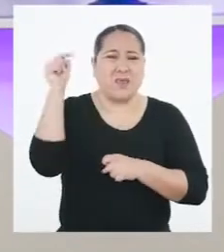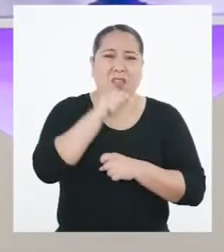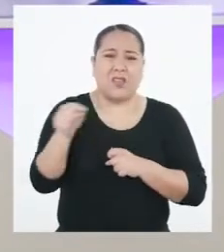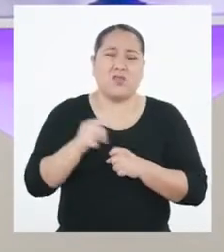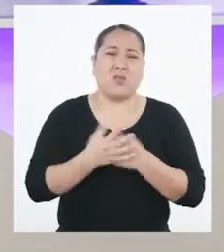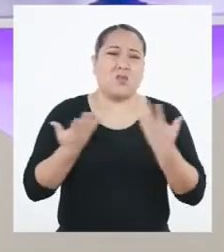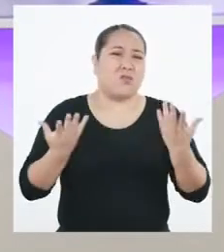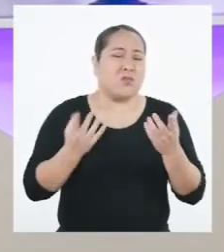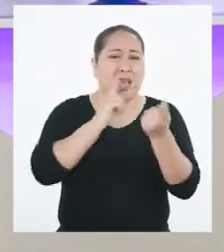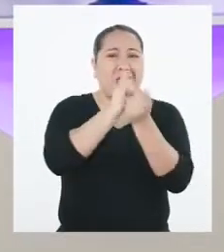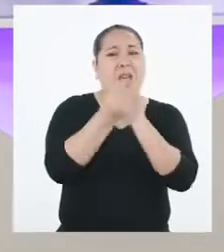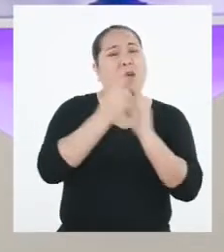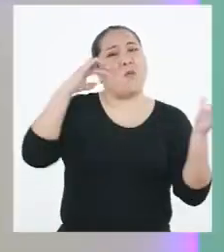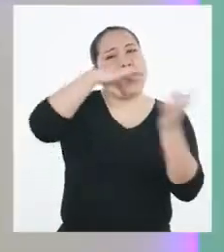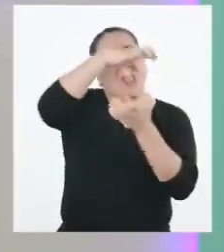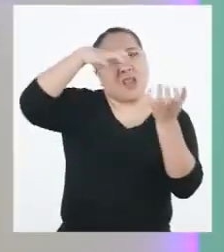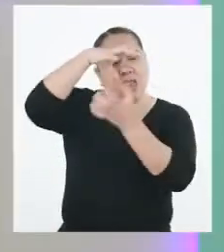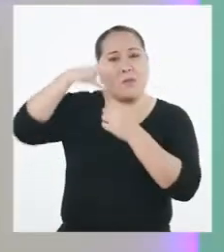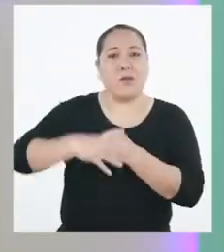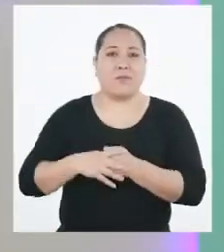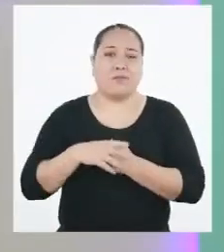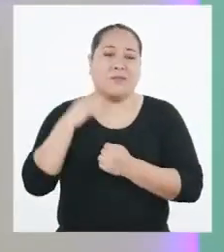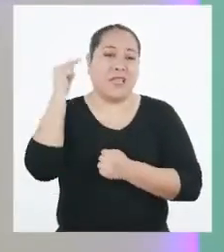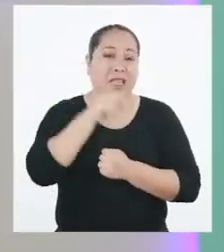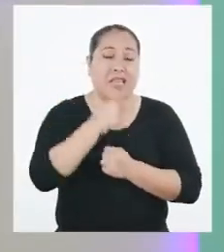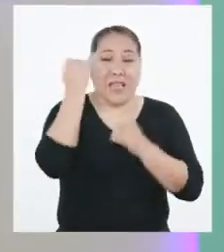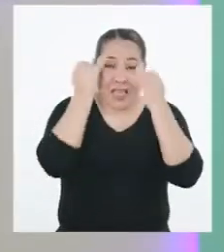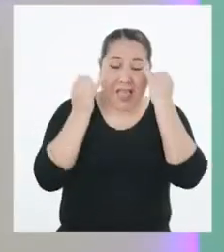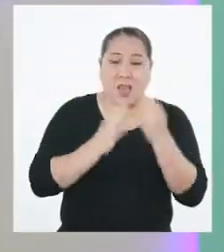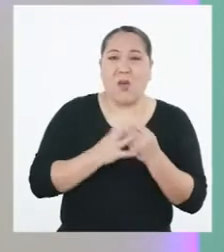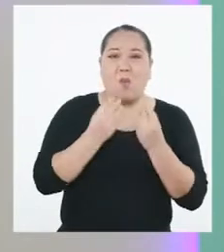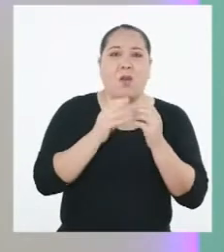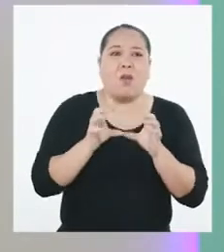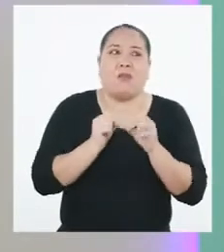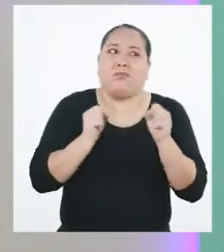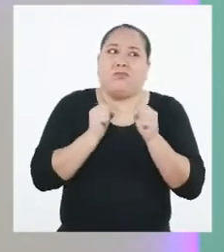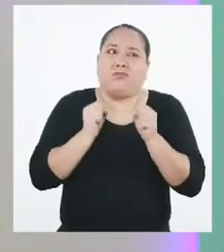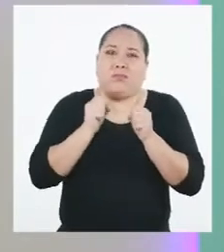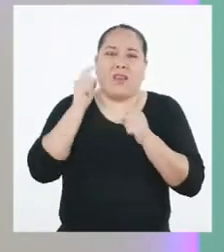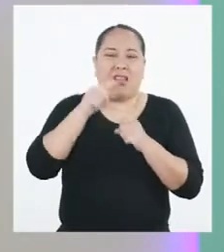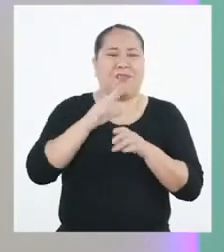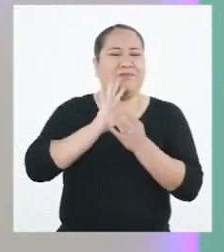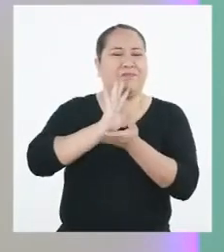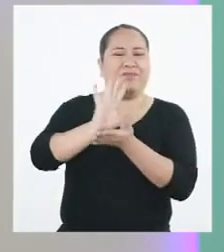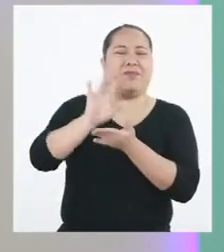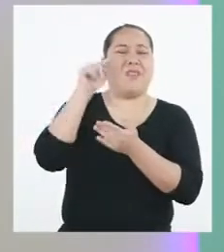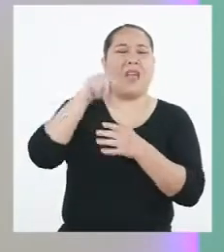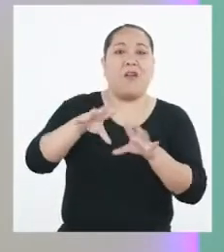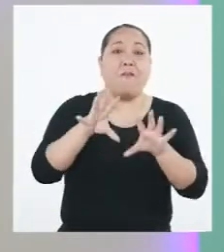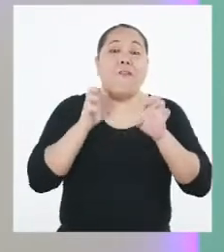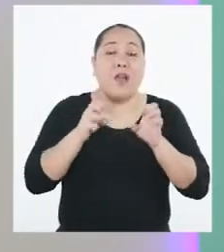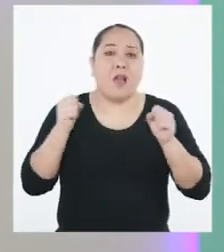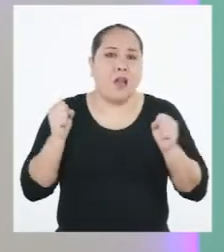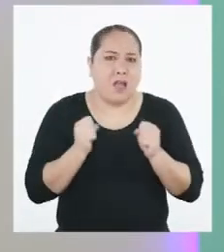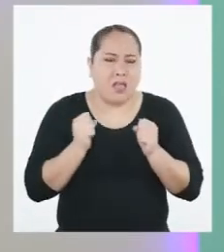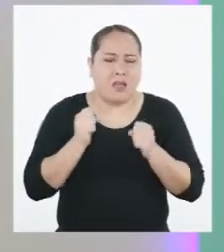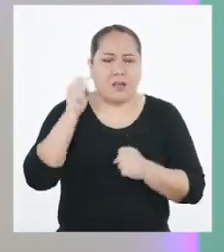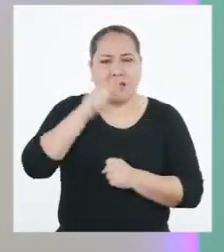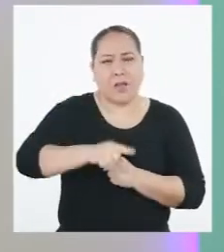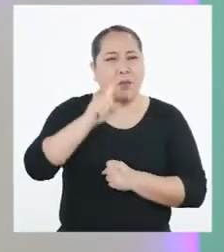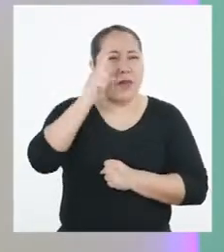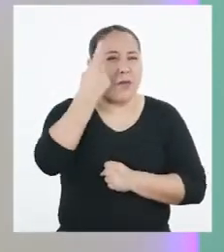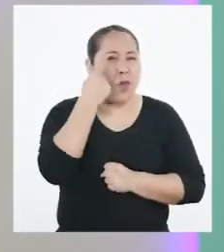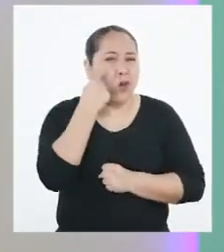Aprendo en Casa, una iniciativa del Ministerio Lo primero que debemos hacer